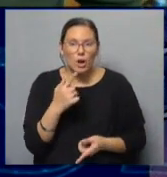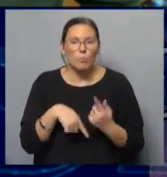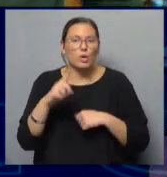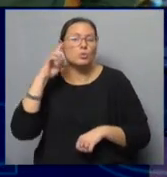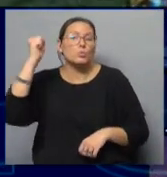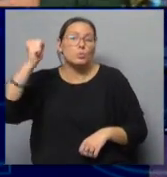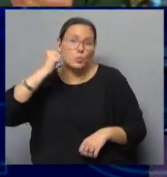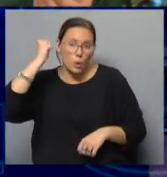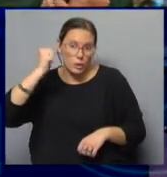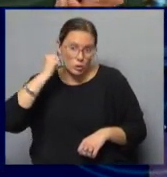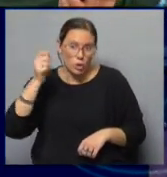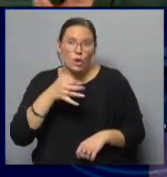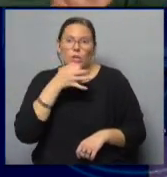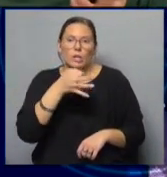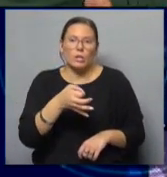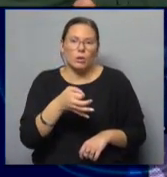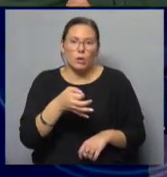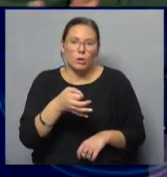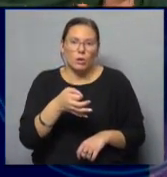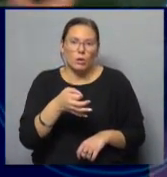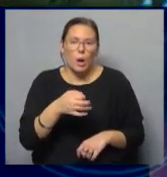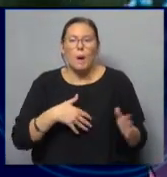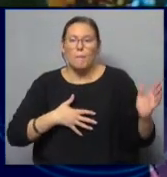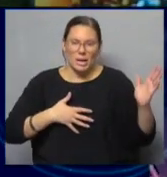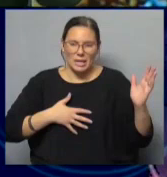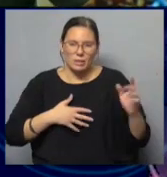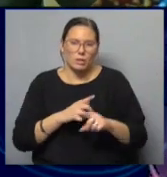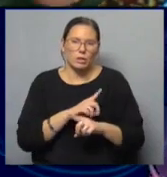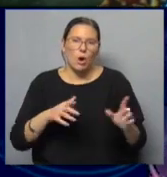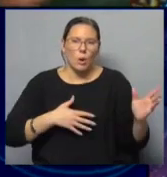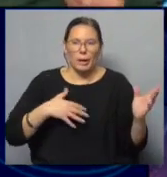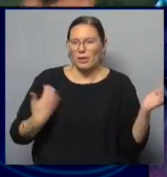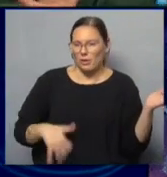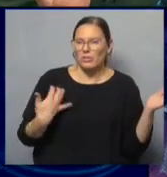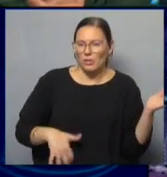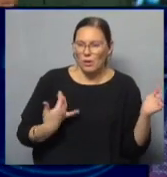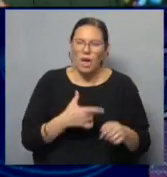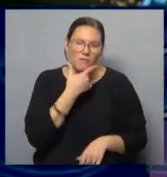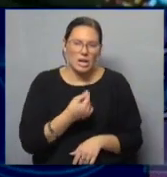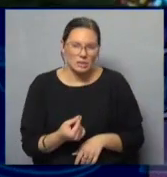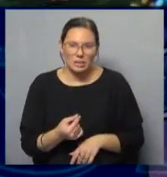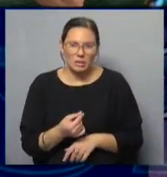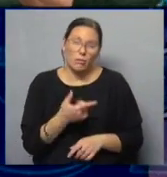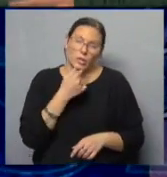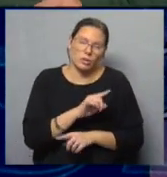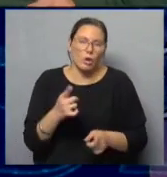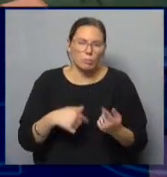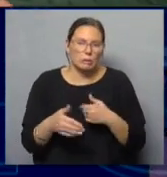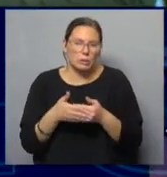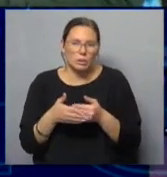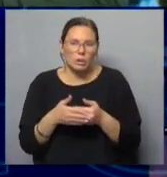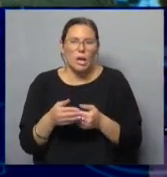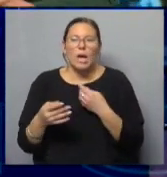fantasía. Sí, me encanta. No te voy a decir bailarín, porque eso ya bailo cuando toco. Entonces es muy fácil. Ok. Muy fácil, está cercano.